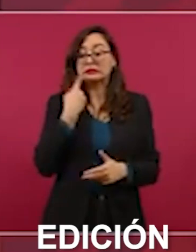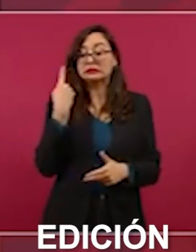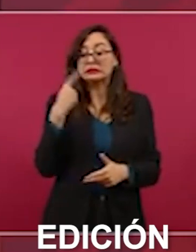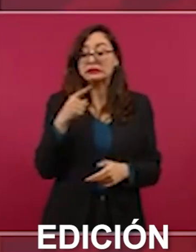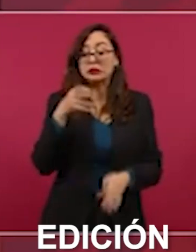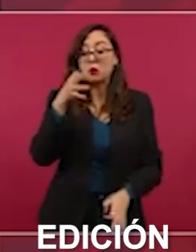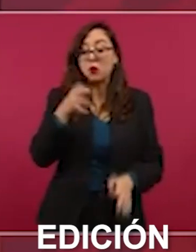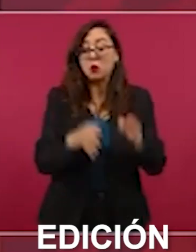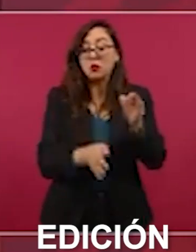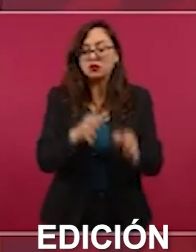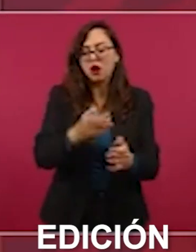controversia mejor mejor